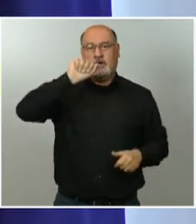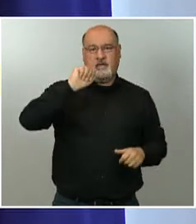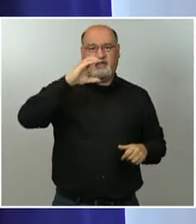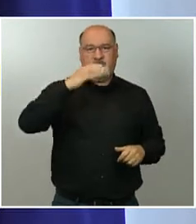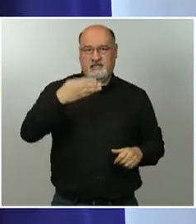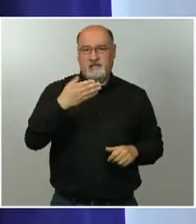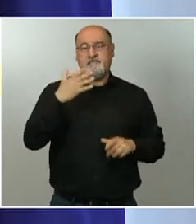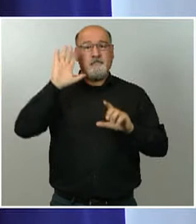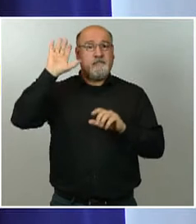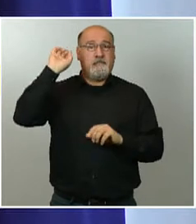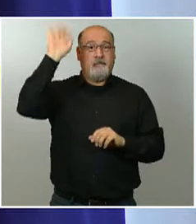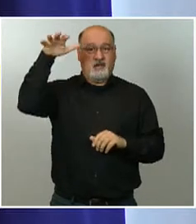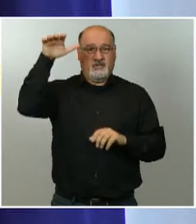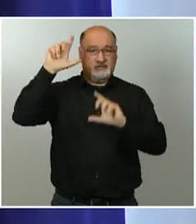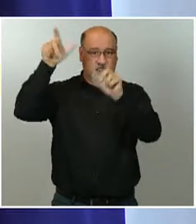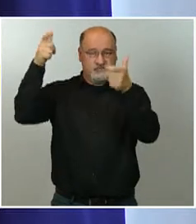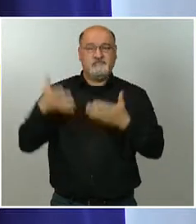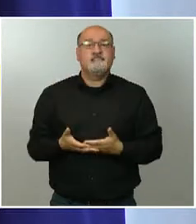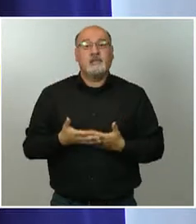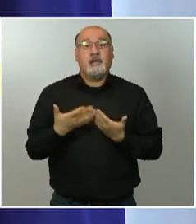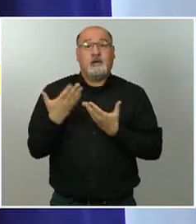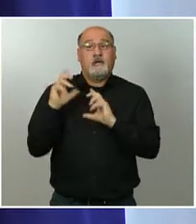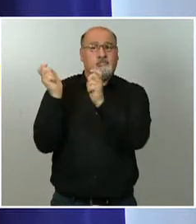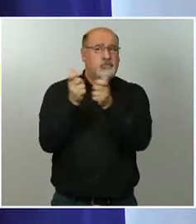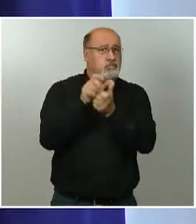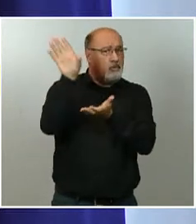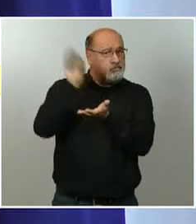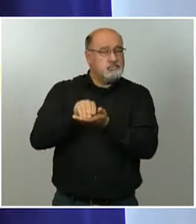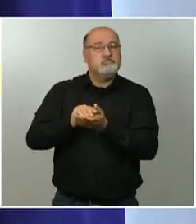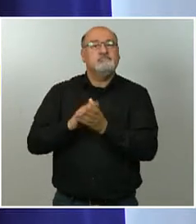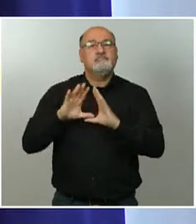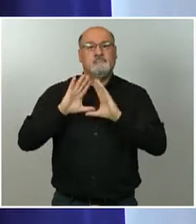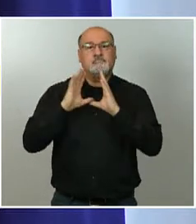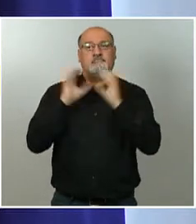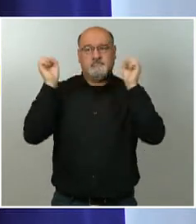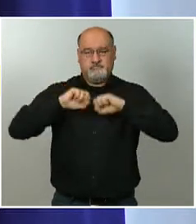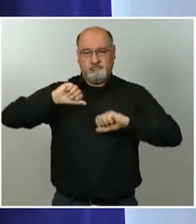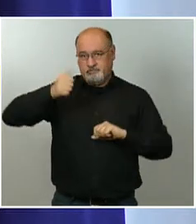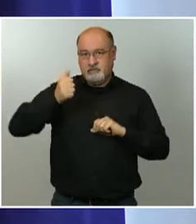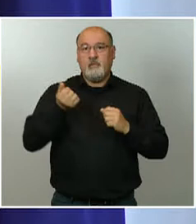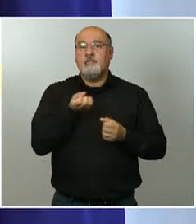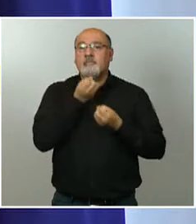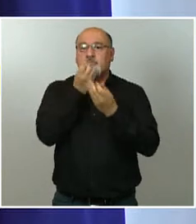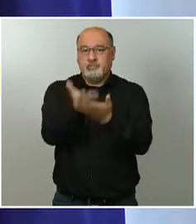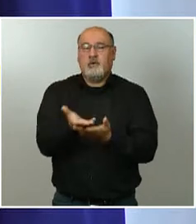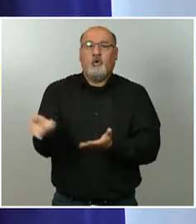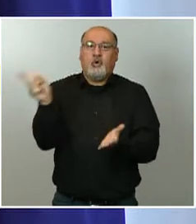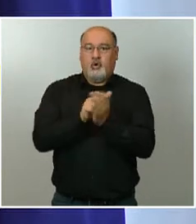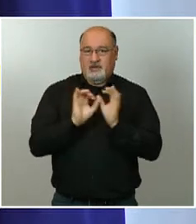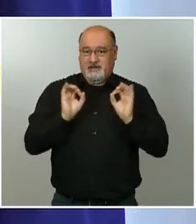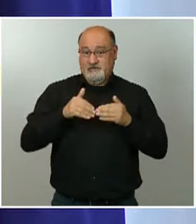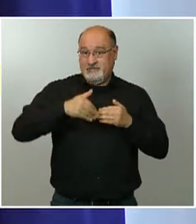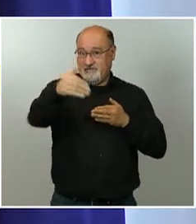trasladarles que, efecto, vamos a volver a tener público